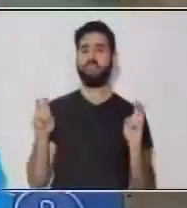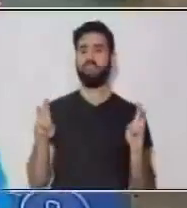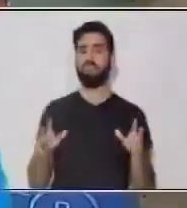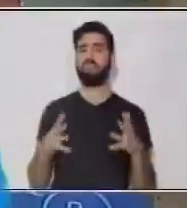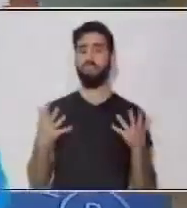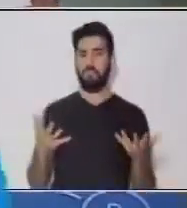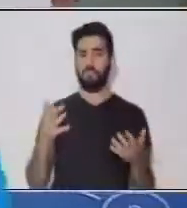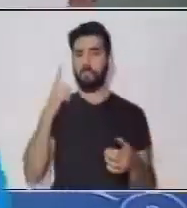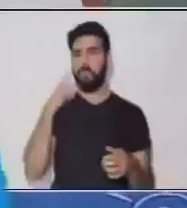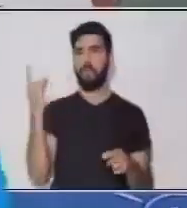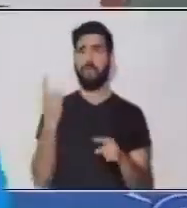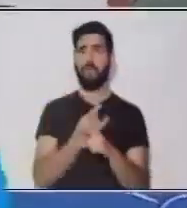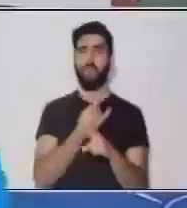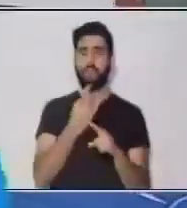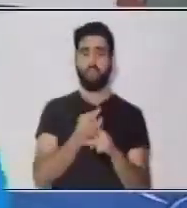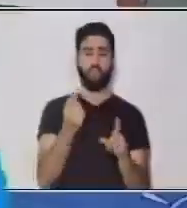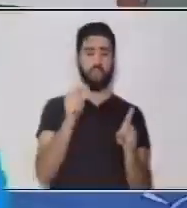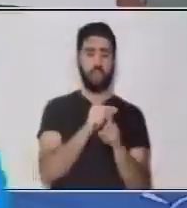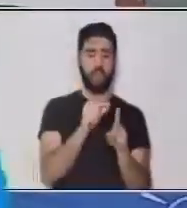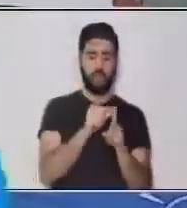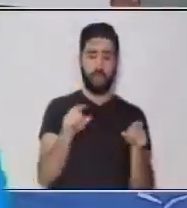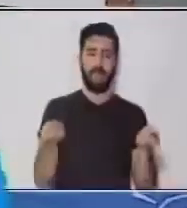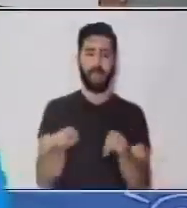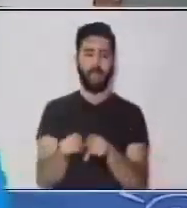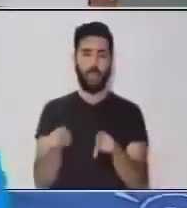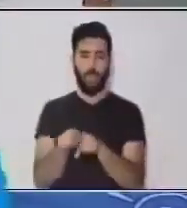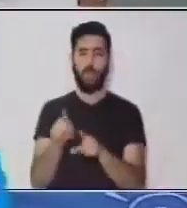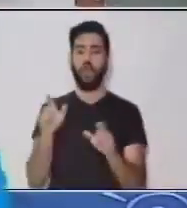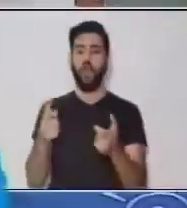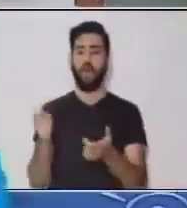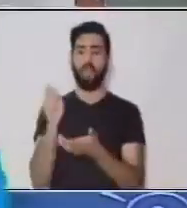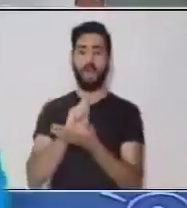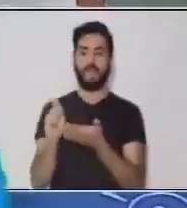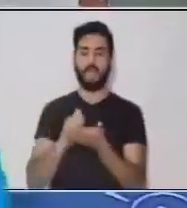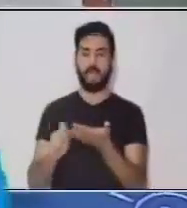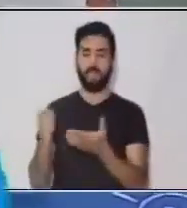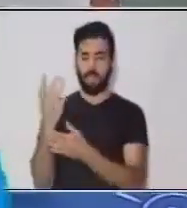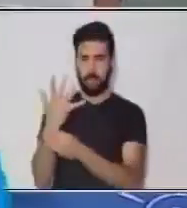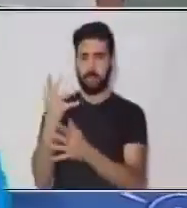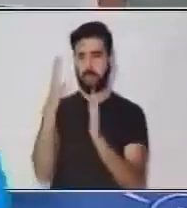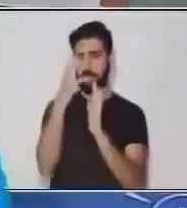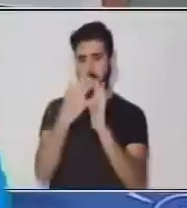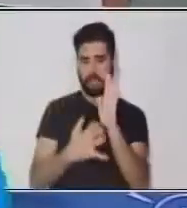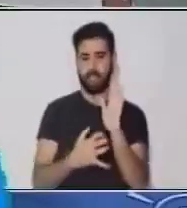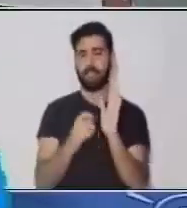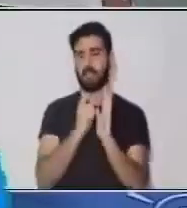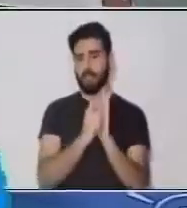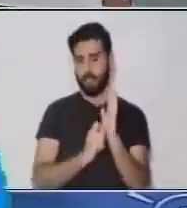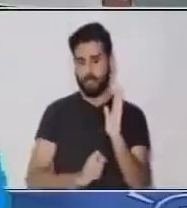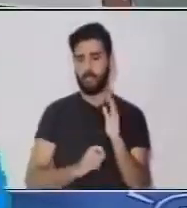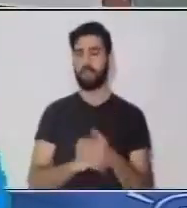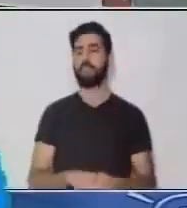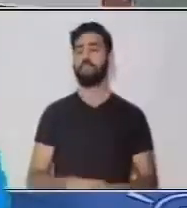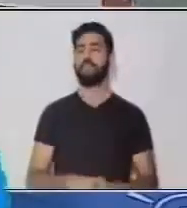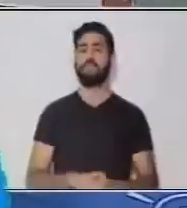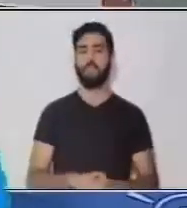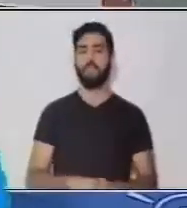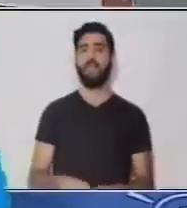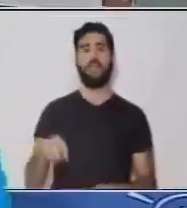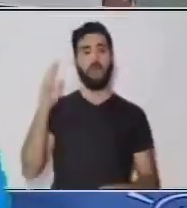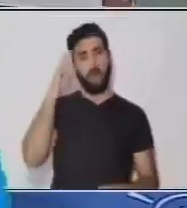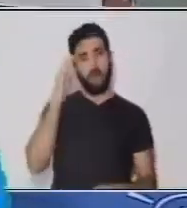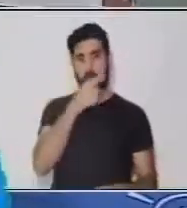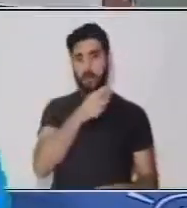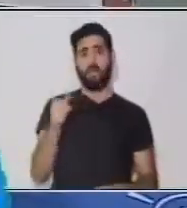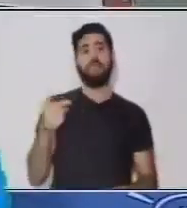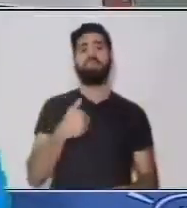uso de la sinonimia en los textos que se escriben del área de Comunicación y Lenguaje de Quinto Primaria. Si en casa hay alguna